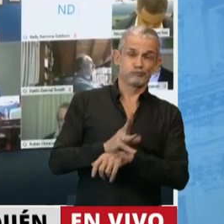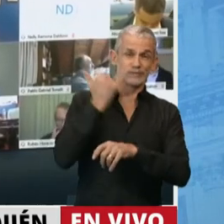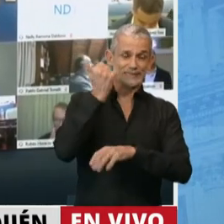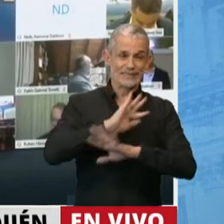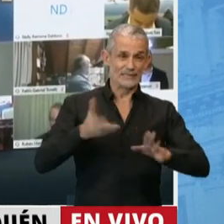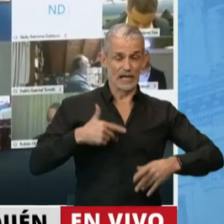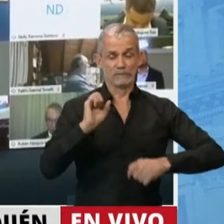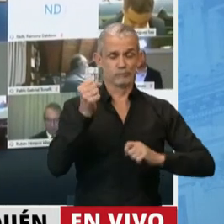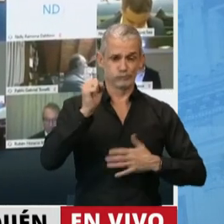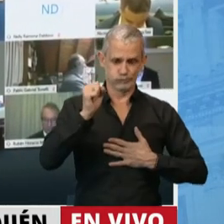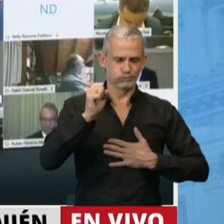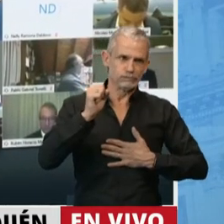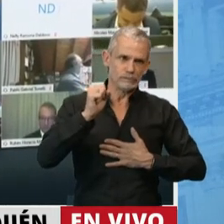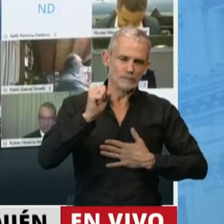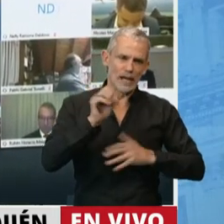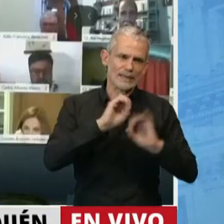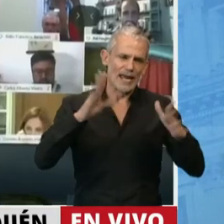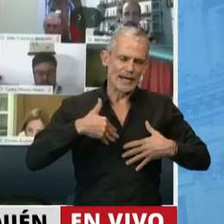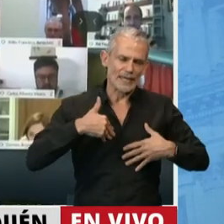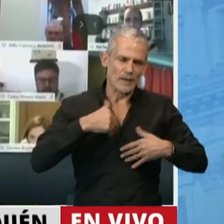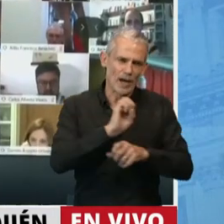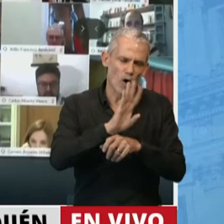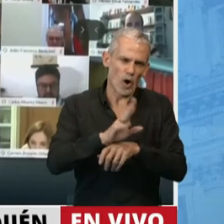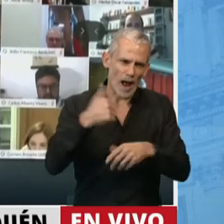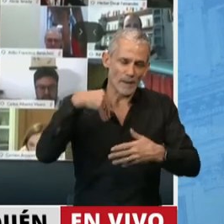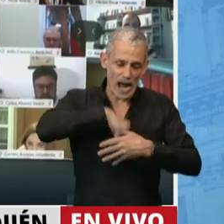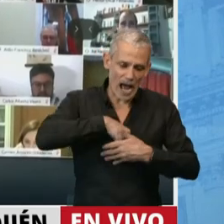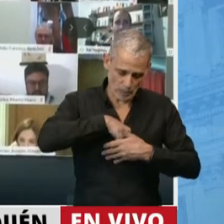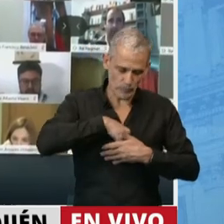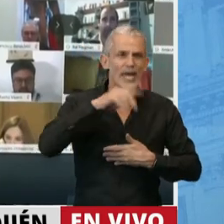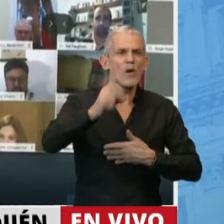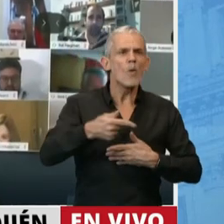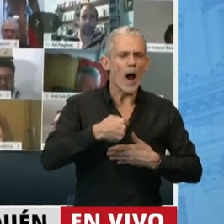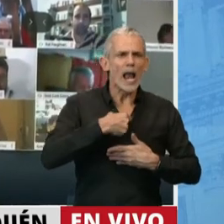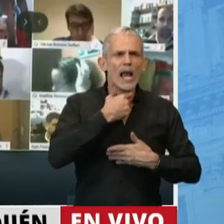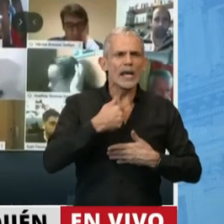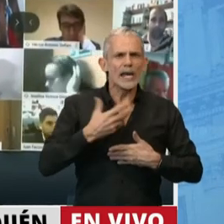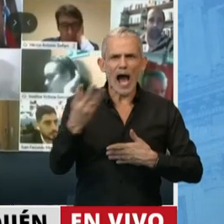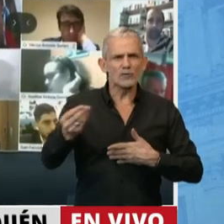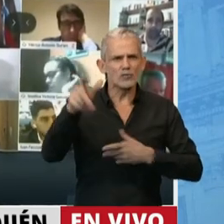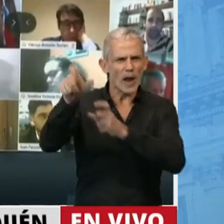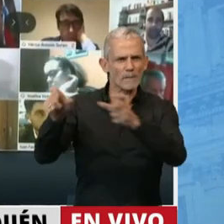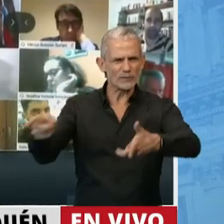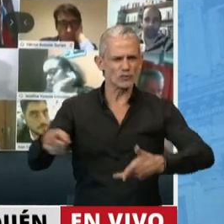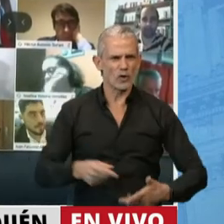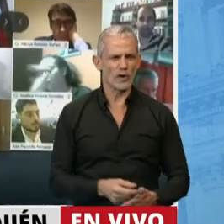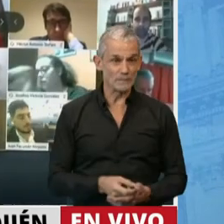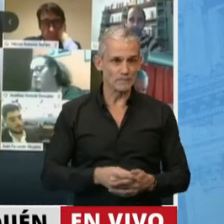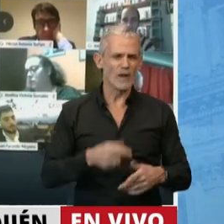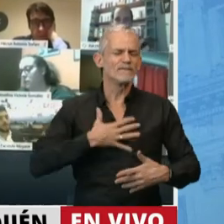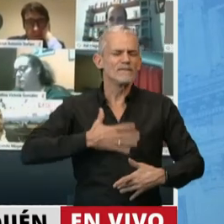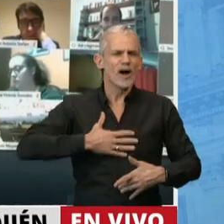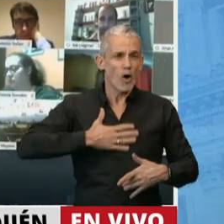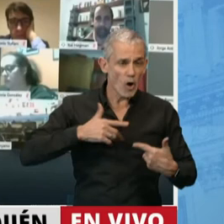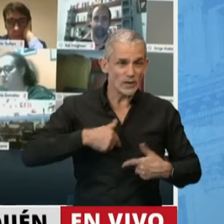situación tan delicada y traumática como el coronavirus están dispuestos a cooperar por el bien de los demás. Por eso celebro